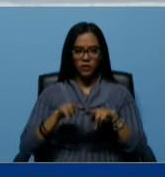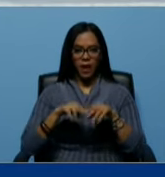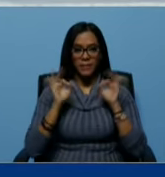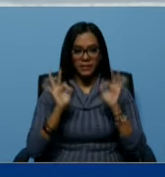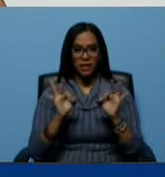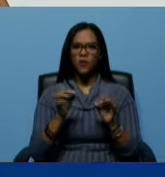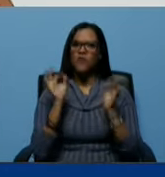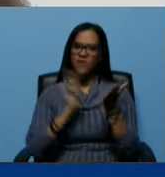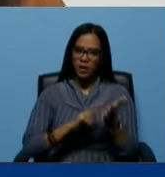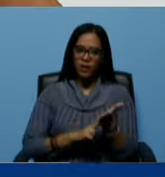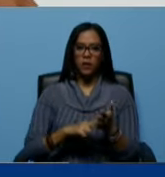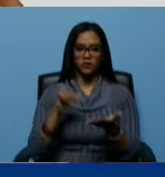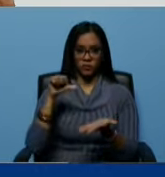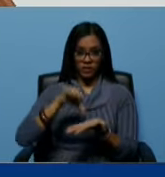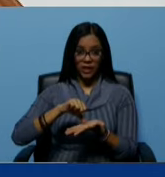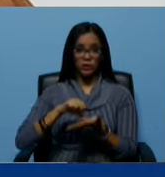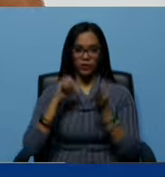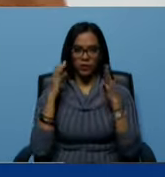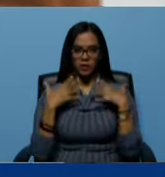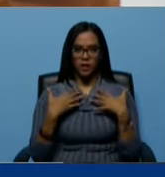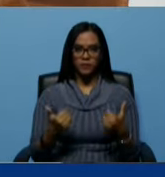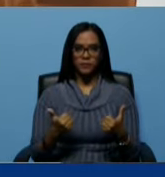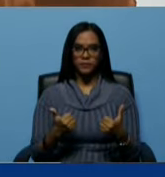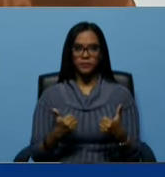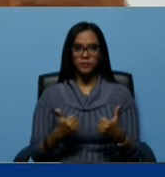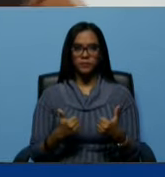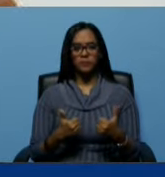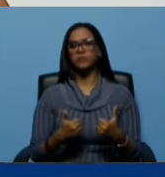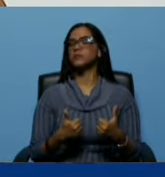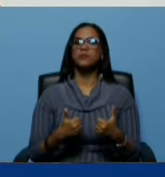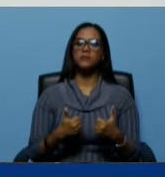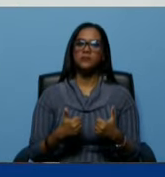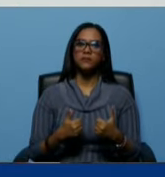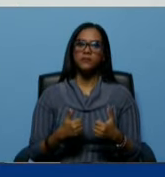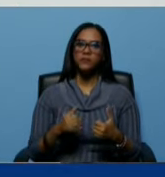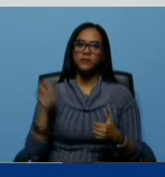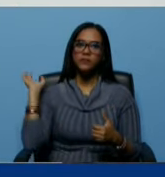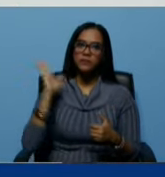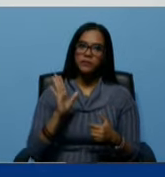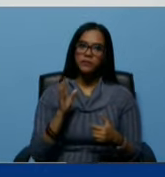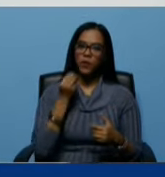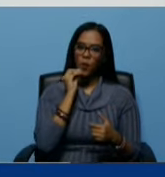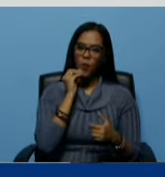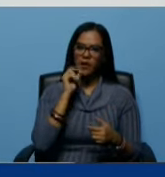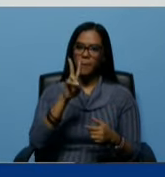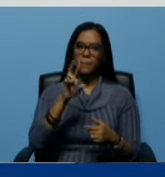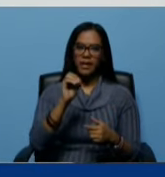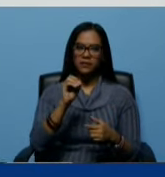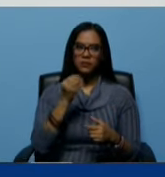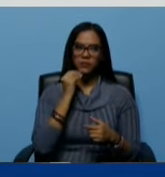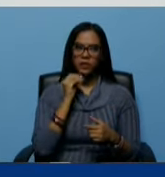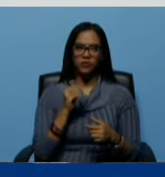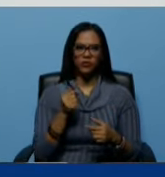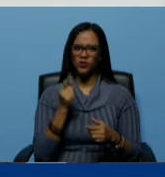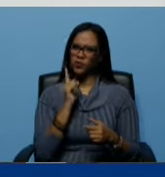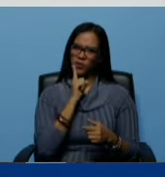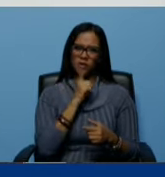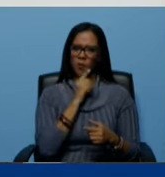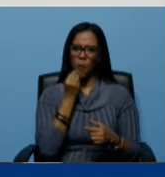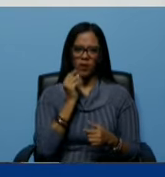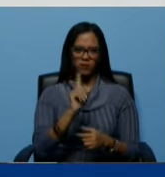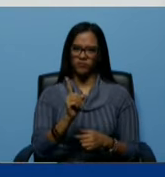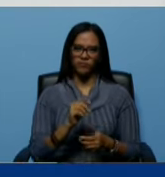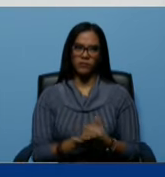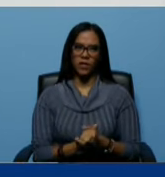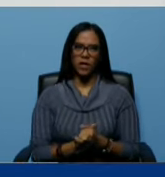correcto presidente bueno ahí vinieron unos muchachos para acá aproximadamente unos 20 muchachos yo no los llamaría muchachos déjame decirte